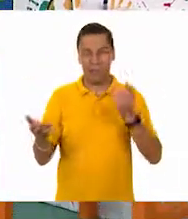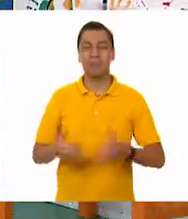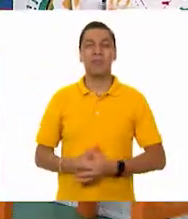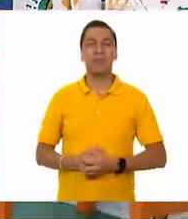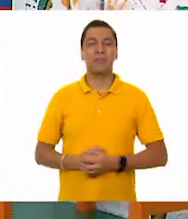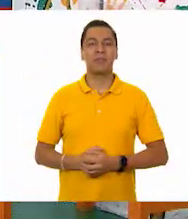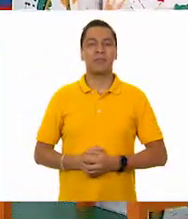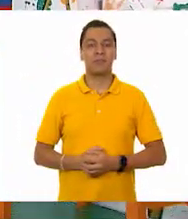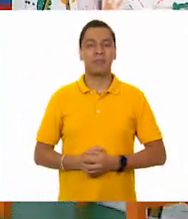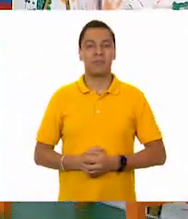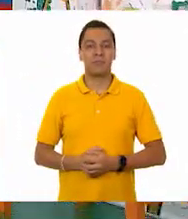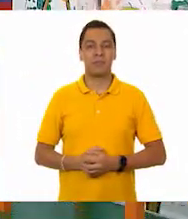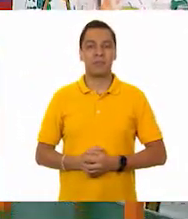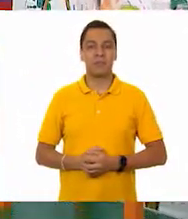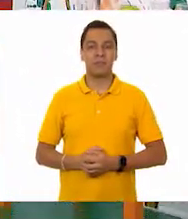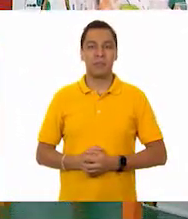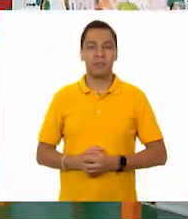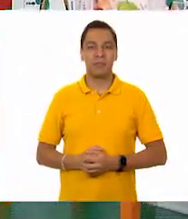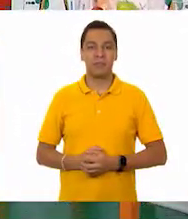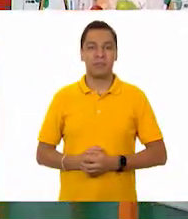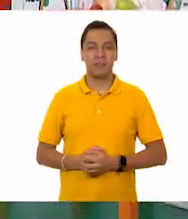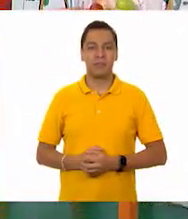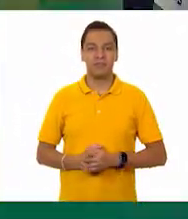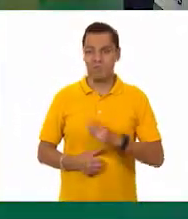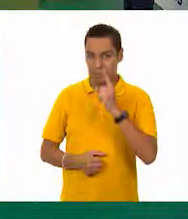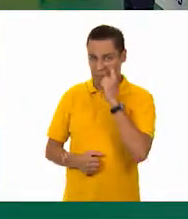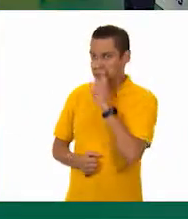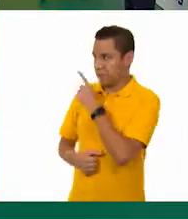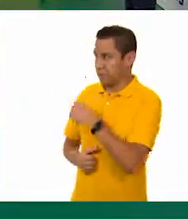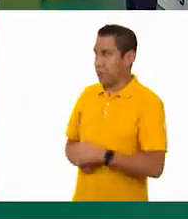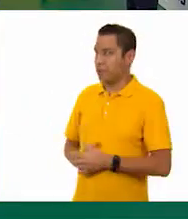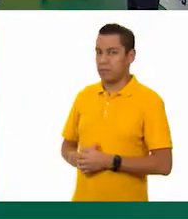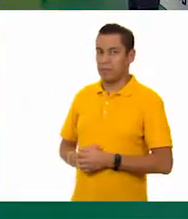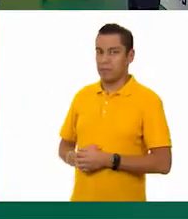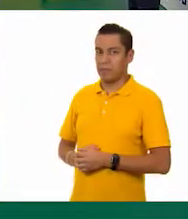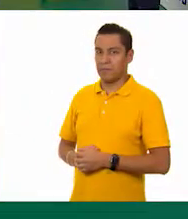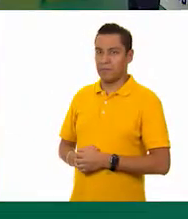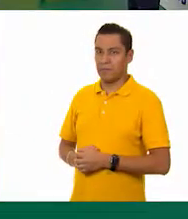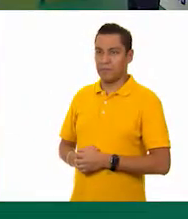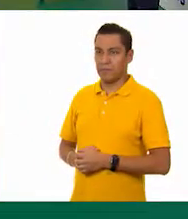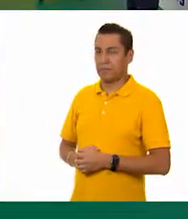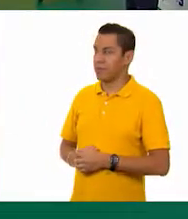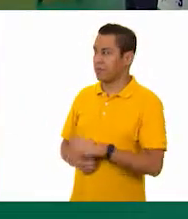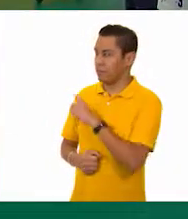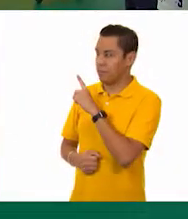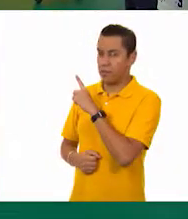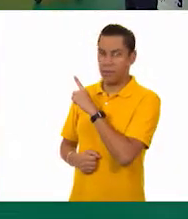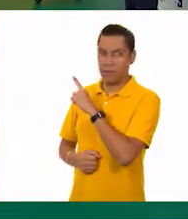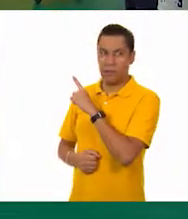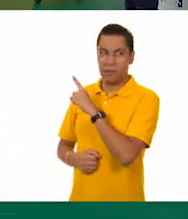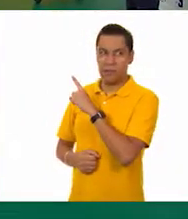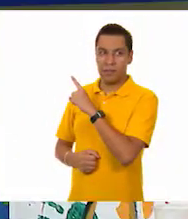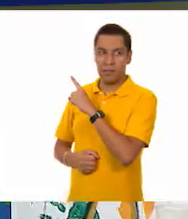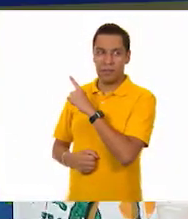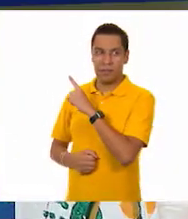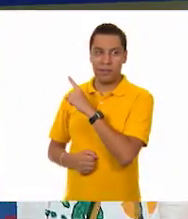menos la manzana, ¿eh? Sí, parece. A ver, veamos. Ahora colocamos y estoy a punto de soltar. Suelto.